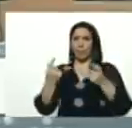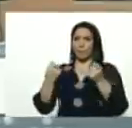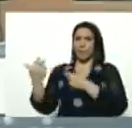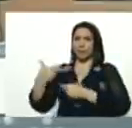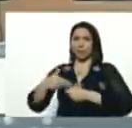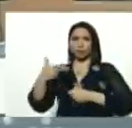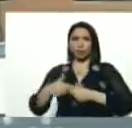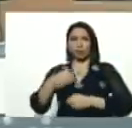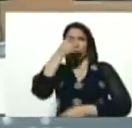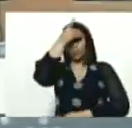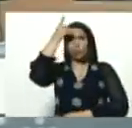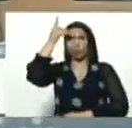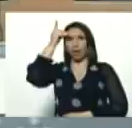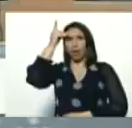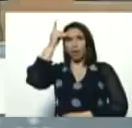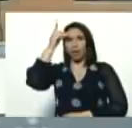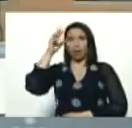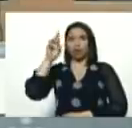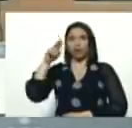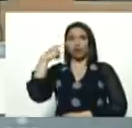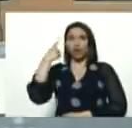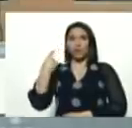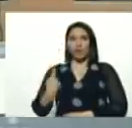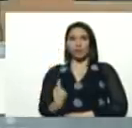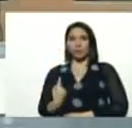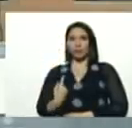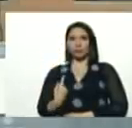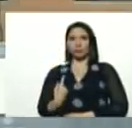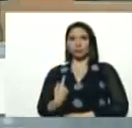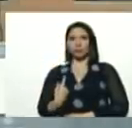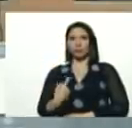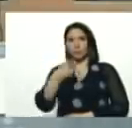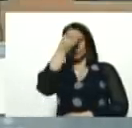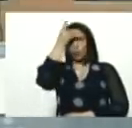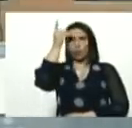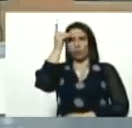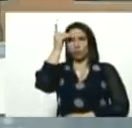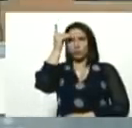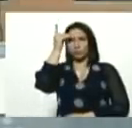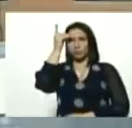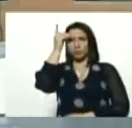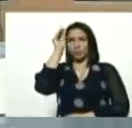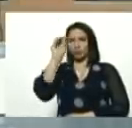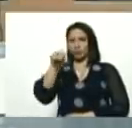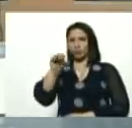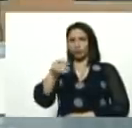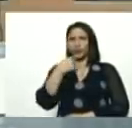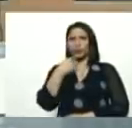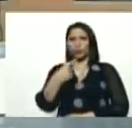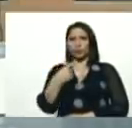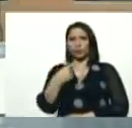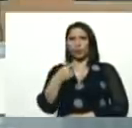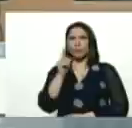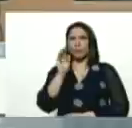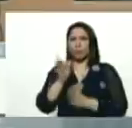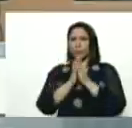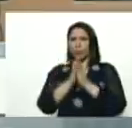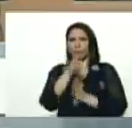Diosdado, Robeza, Diosdado, sirve tú ahí, de monitoreo,